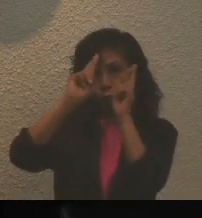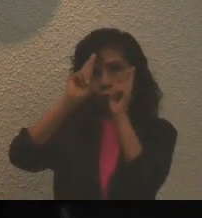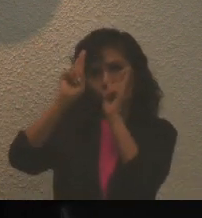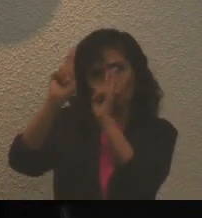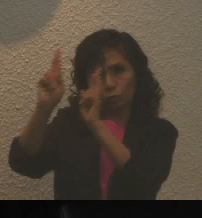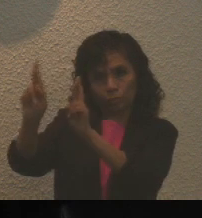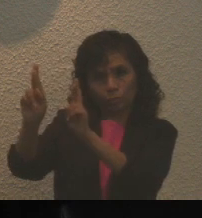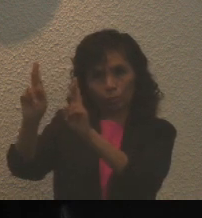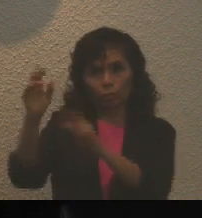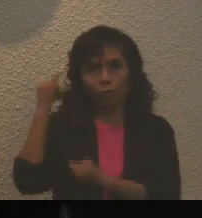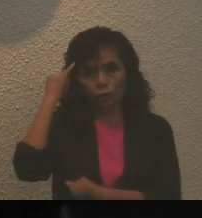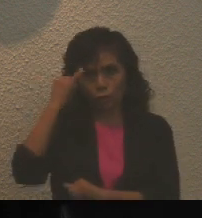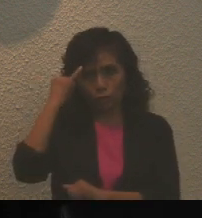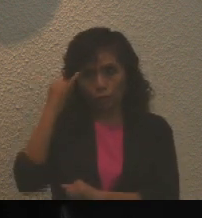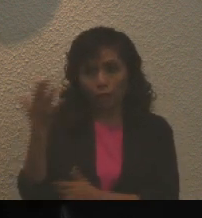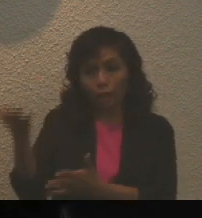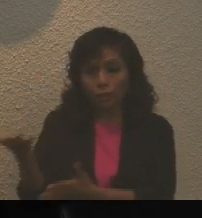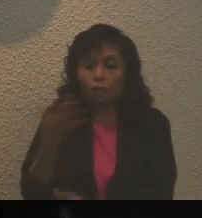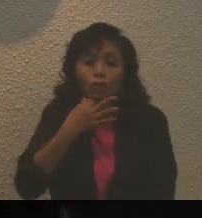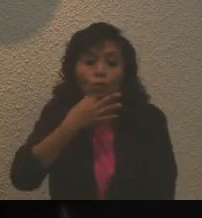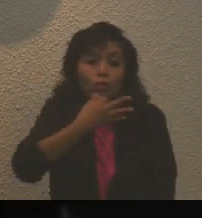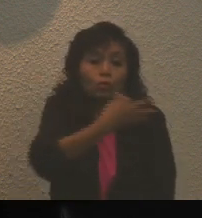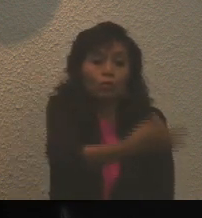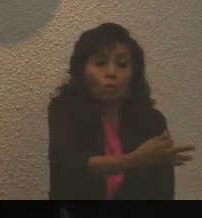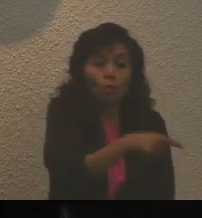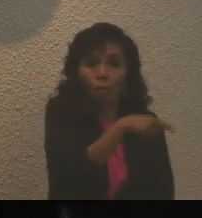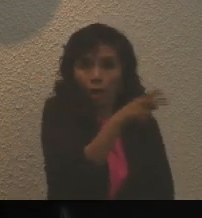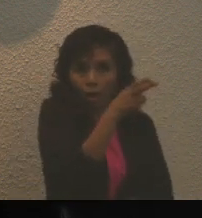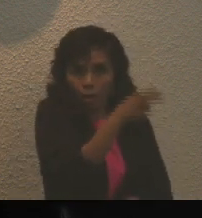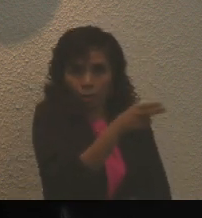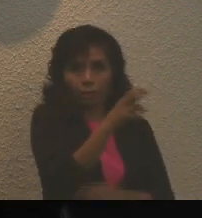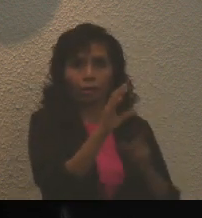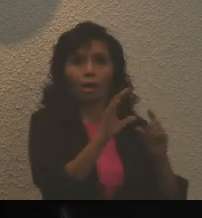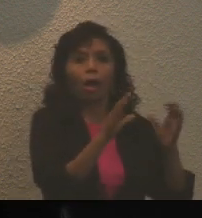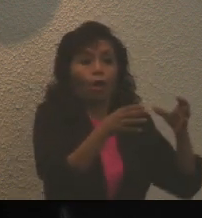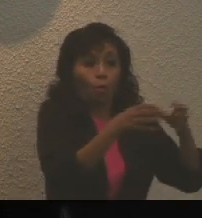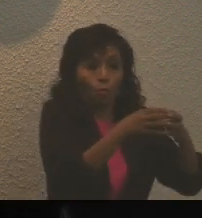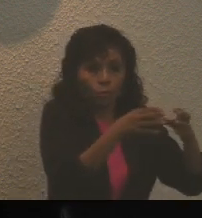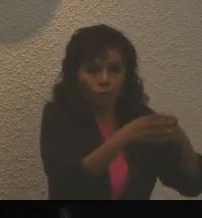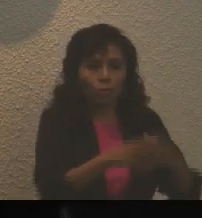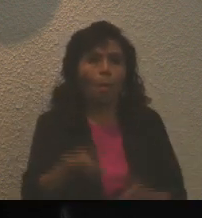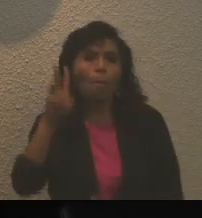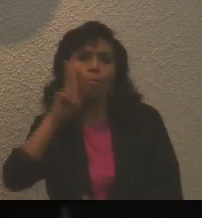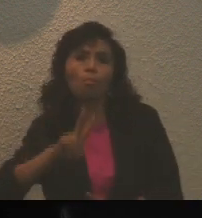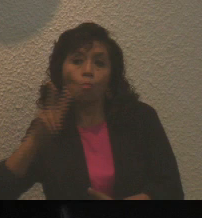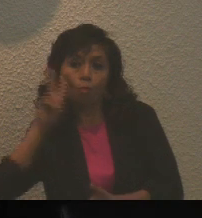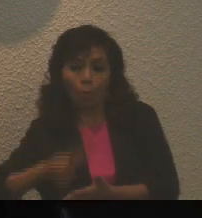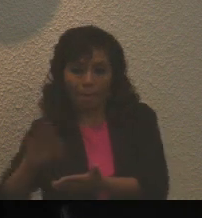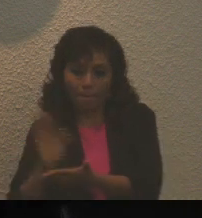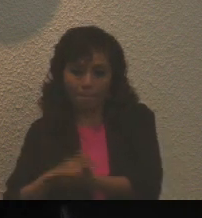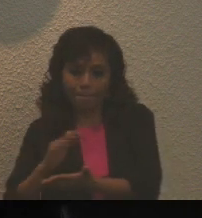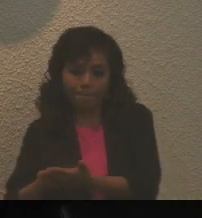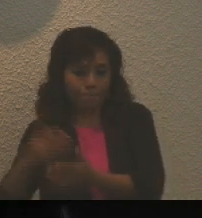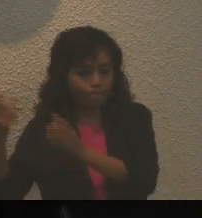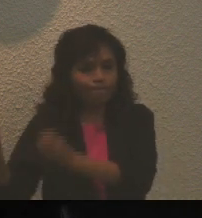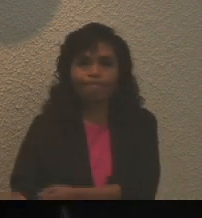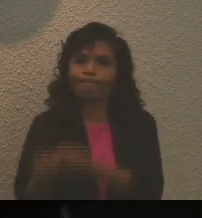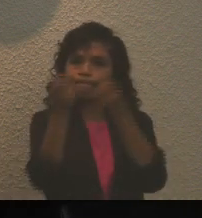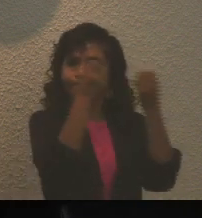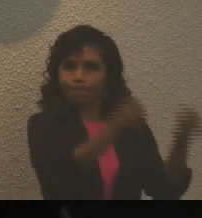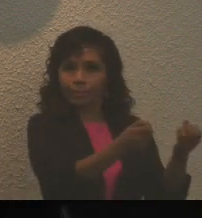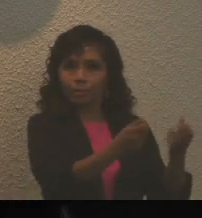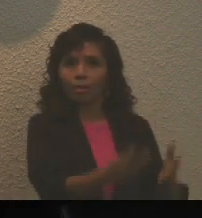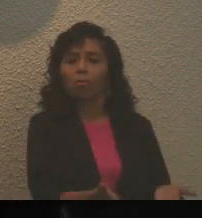reconocimiento, lo haga saber a la Comisión, aportando las pruebas que estime conducentes para